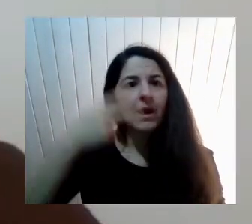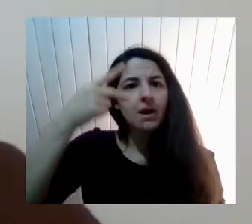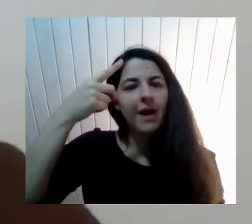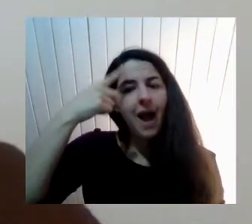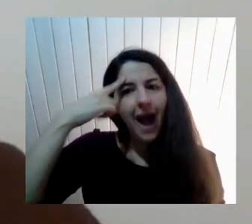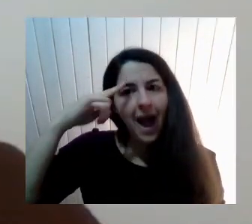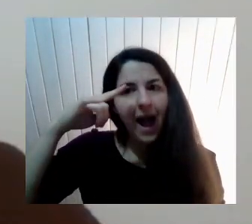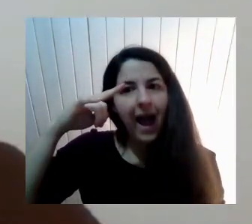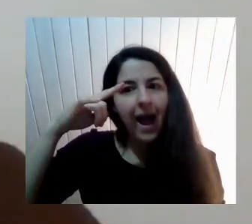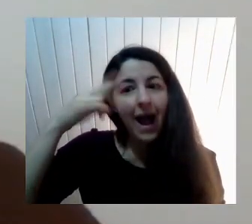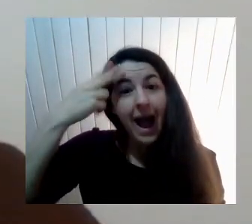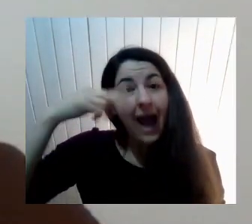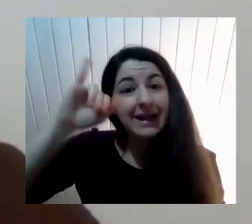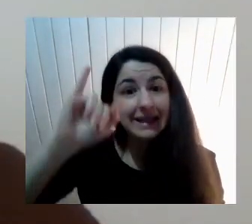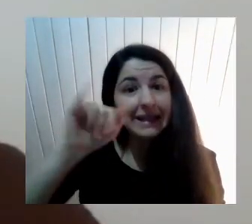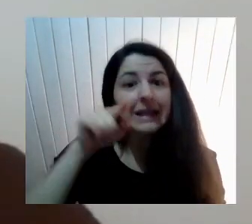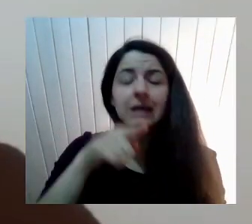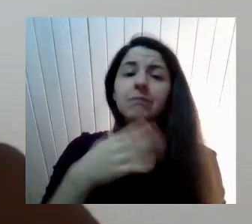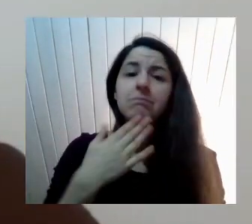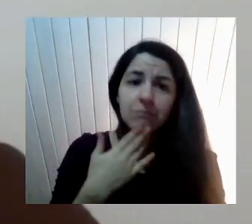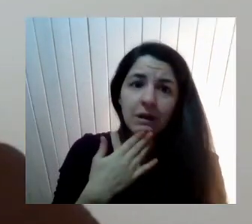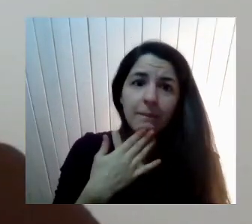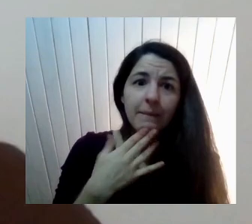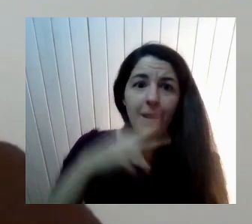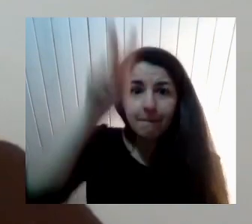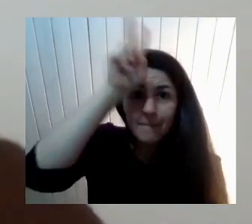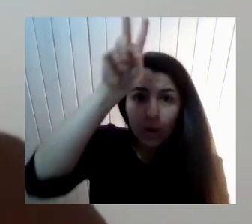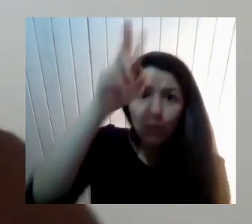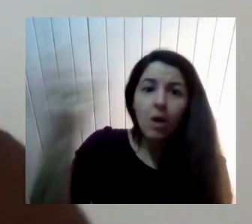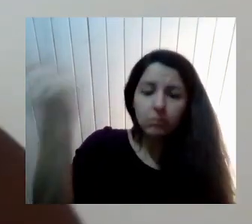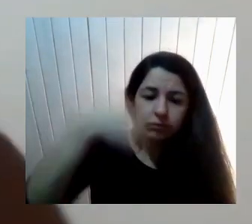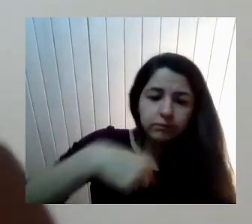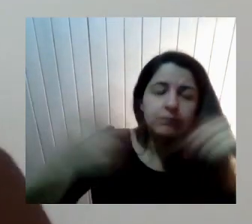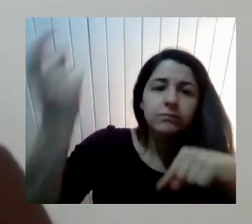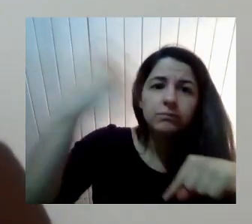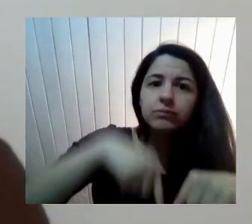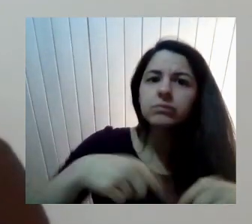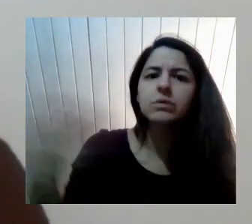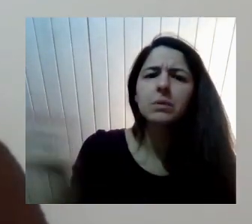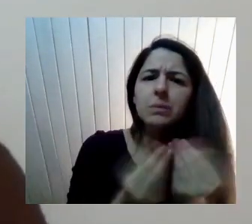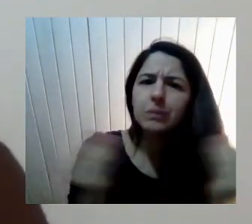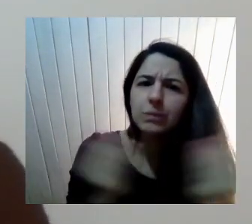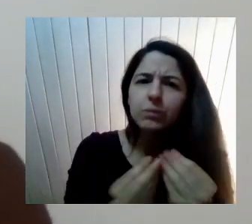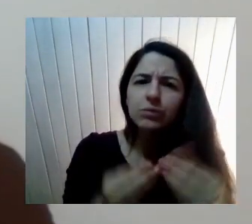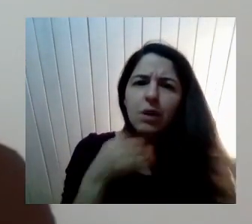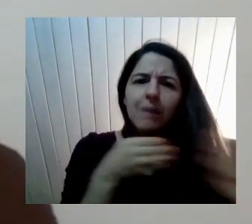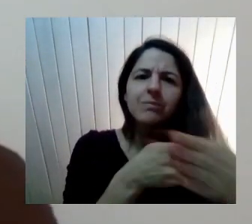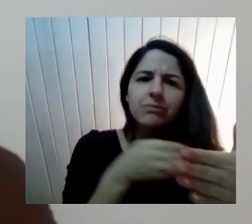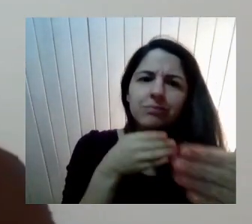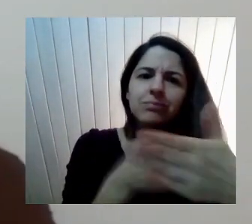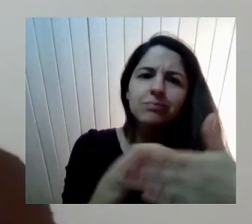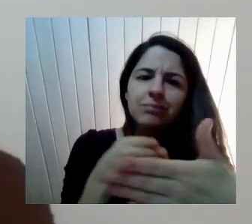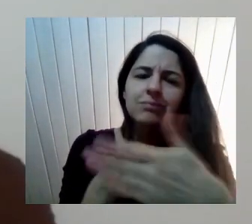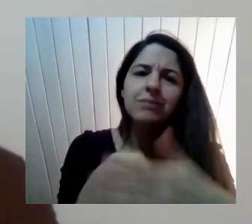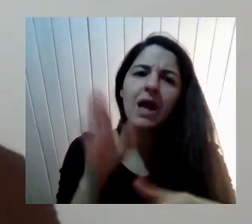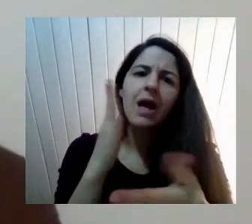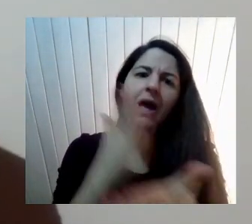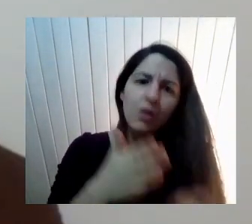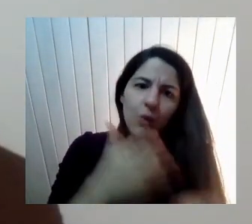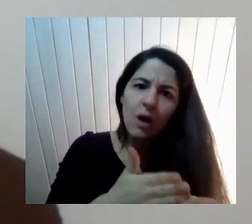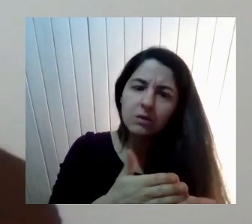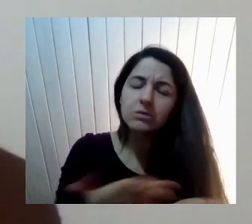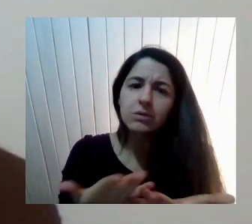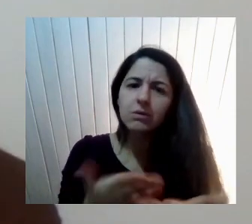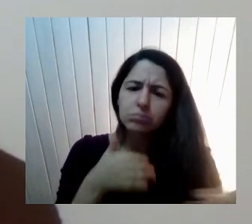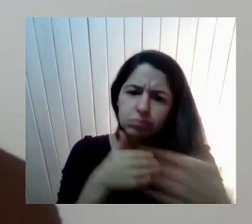Todos Aquellos Que Han Llegar A A Hacer Su vida Y Tienen Un Trabas En La Educación Que Pasan Por Esa Vía Entonces Cuando